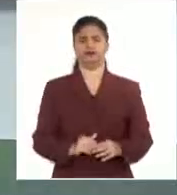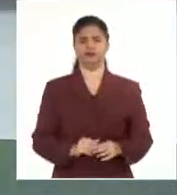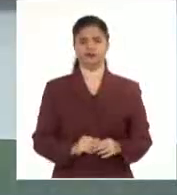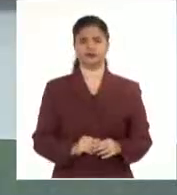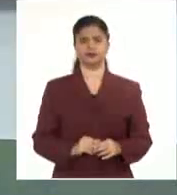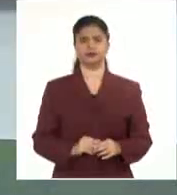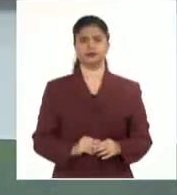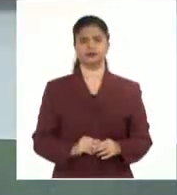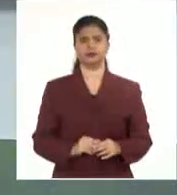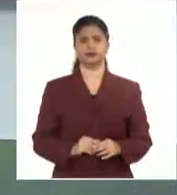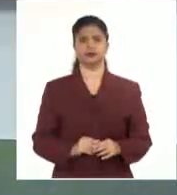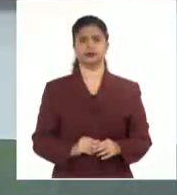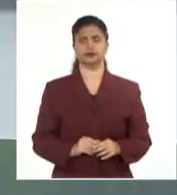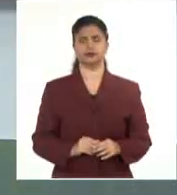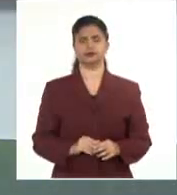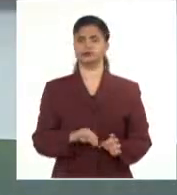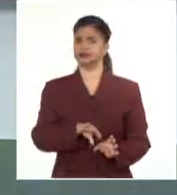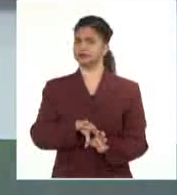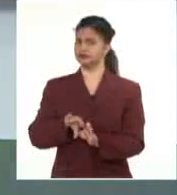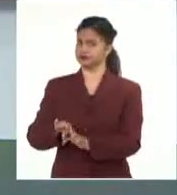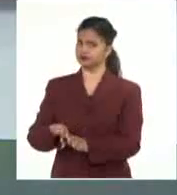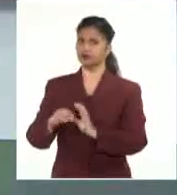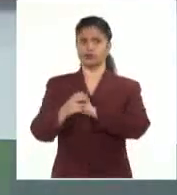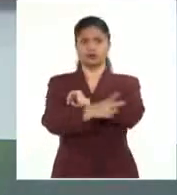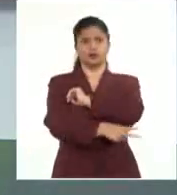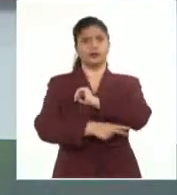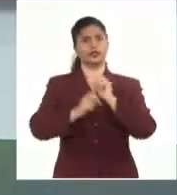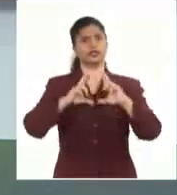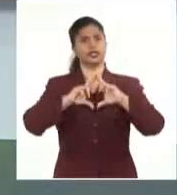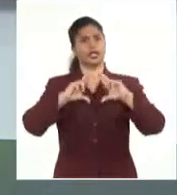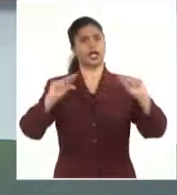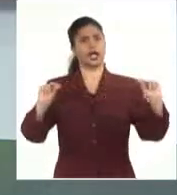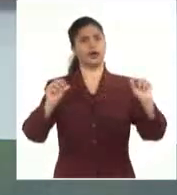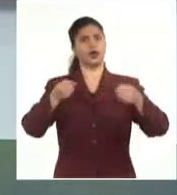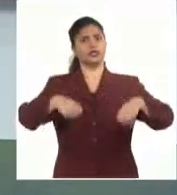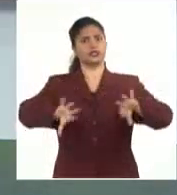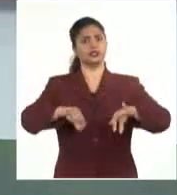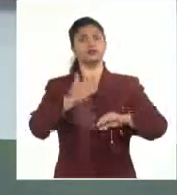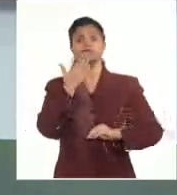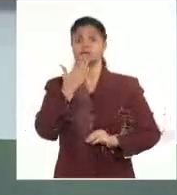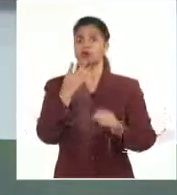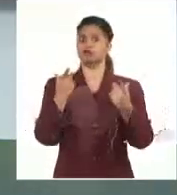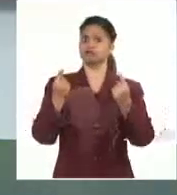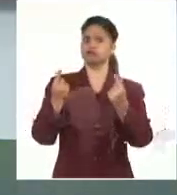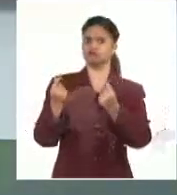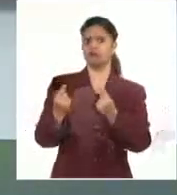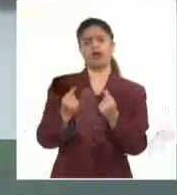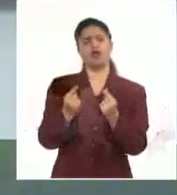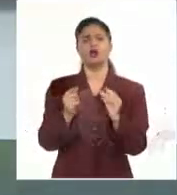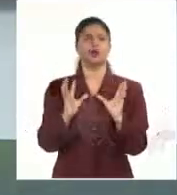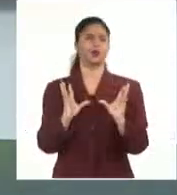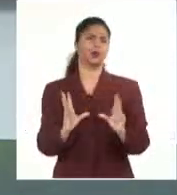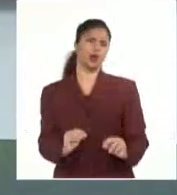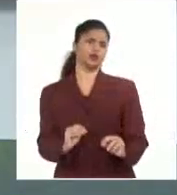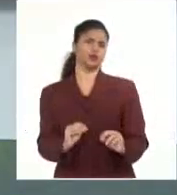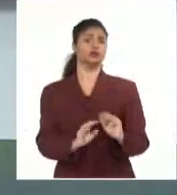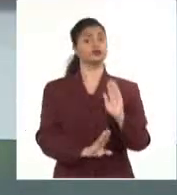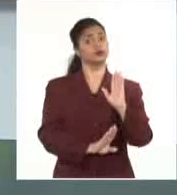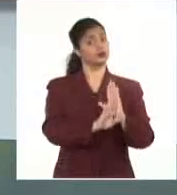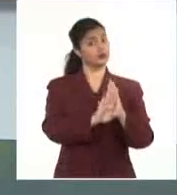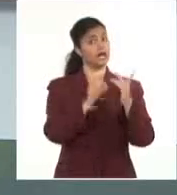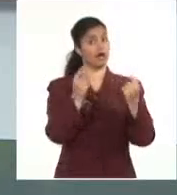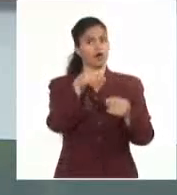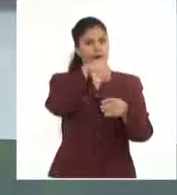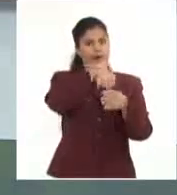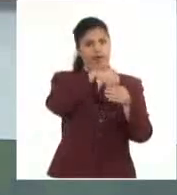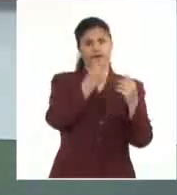Y Nicaragua registra hoy un buen comportamiento en los principales rubros económicos que permiten calcular un crecimiento del Producto Interno